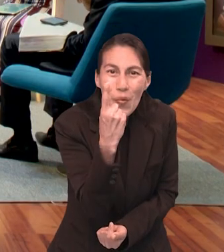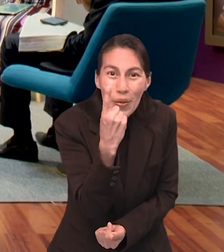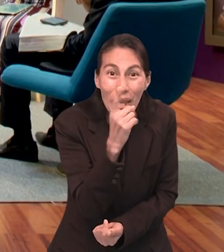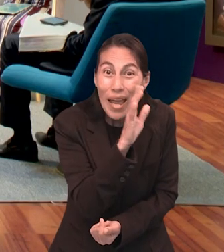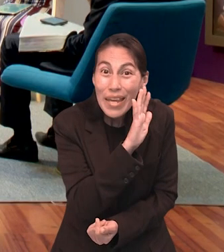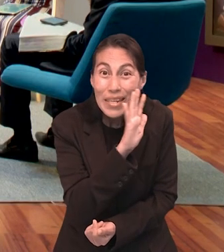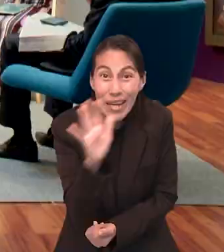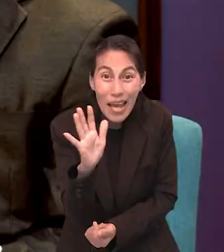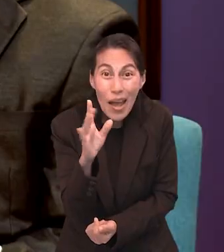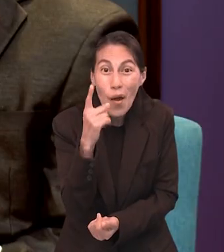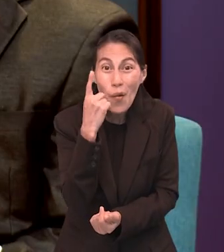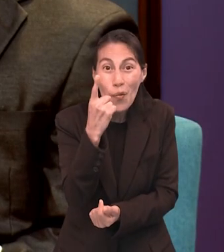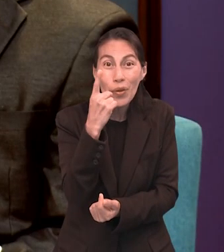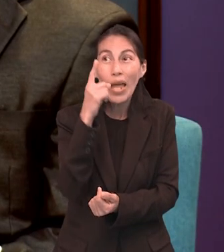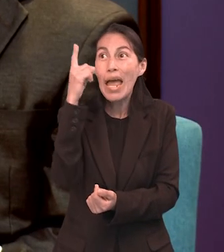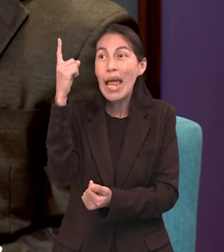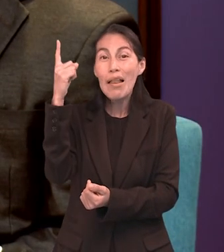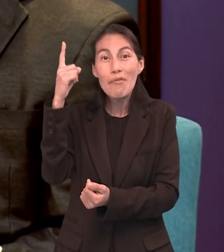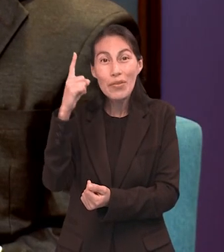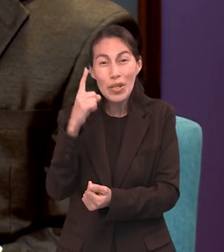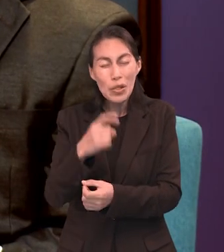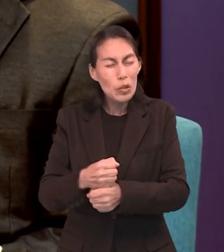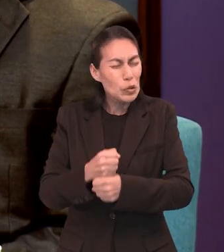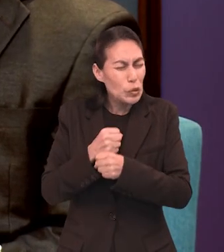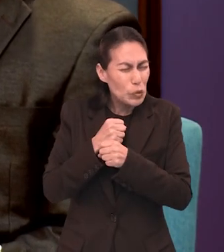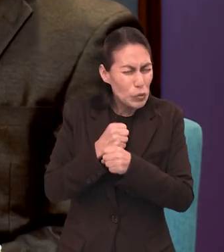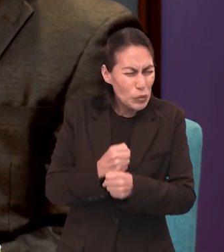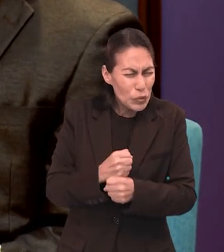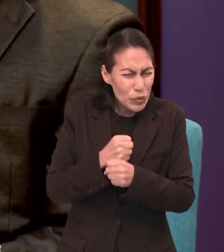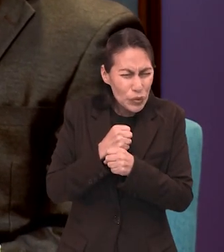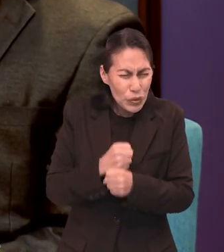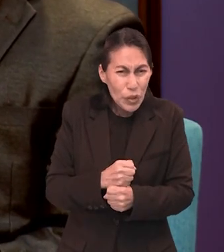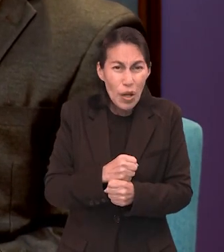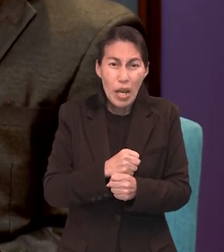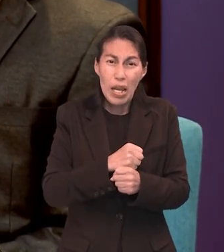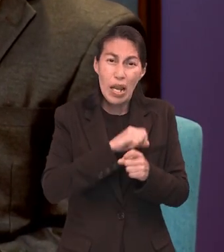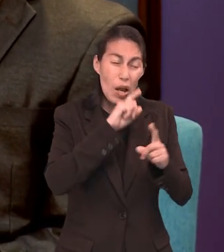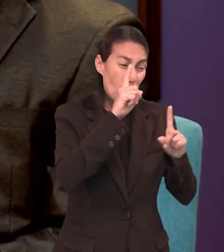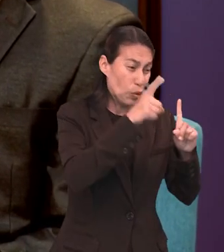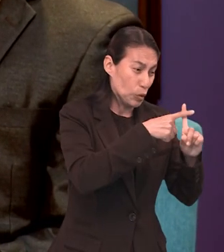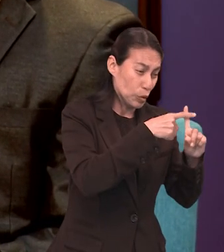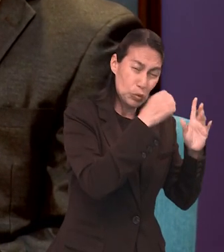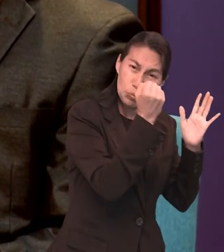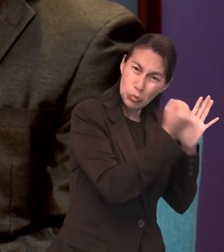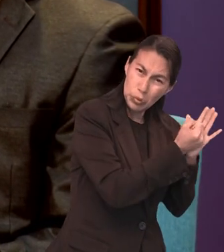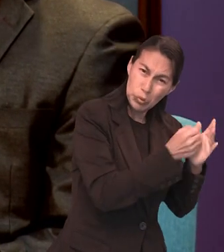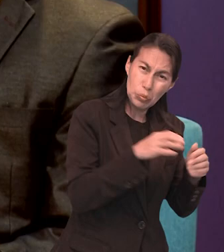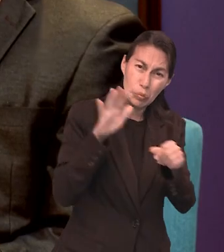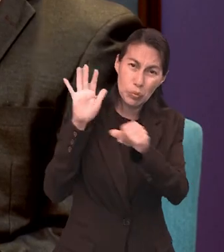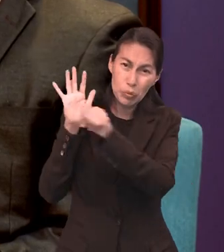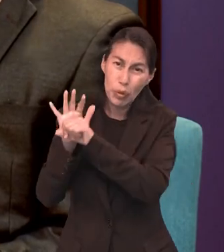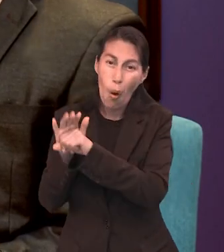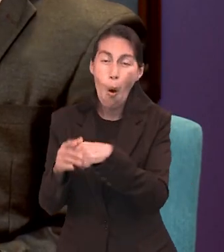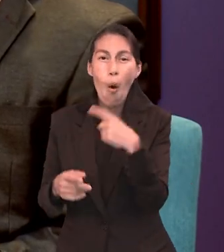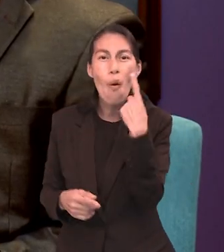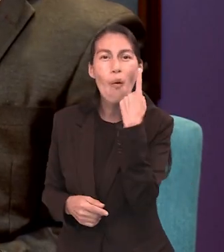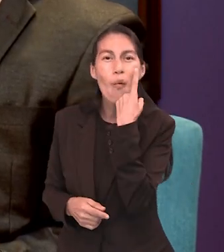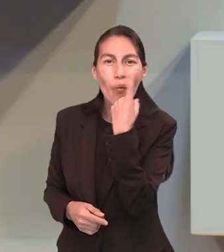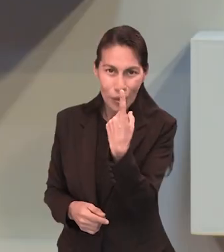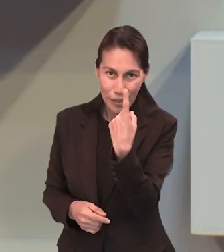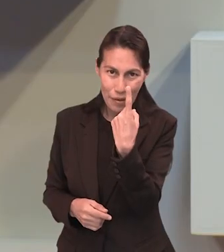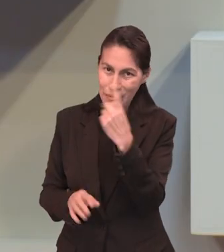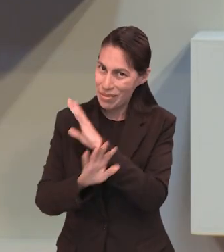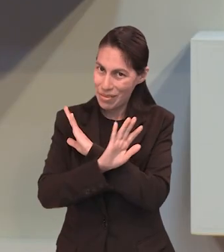siempre por el sacrificio de sí mismo. Y es este sacrificio que nos limpia y también nos